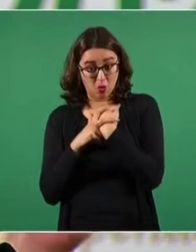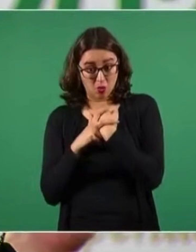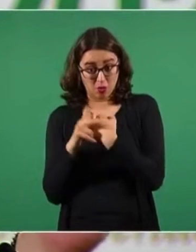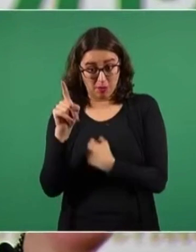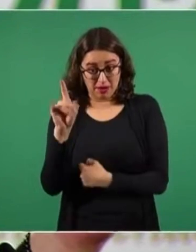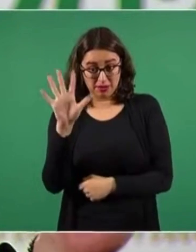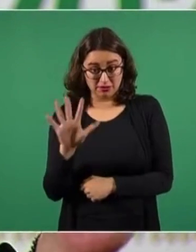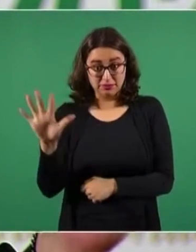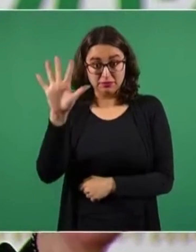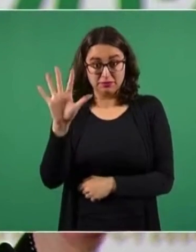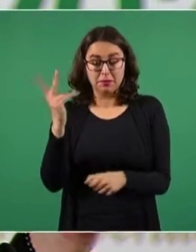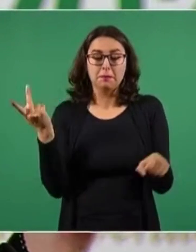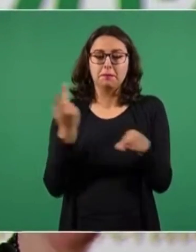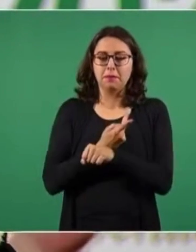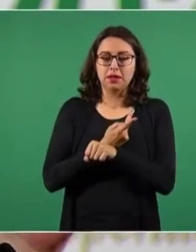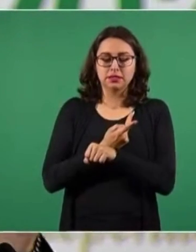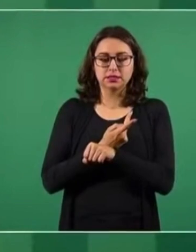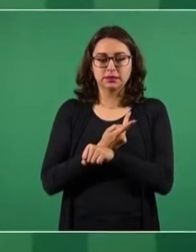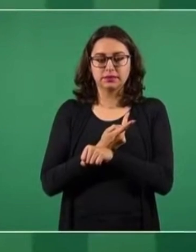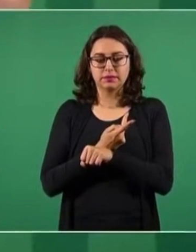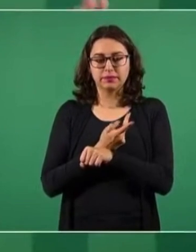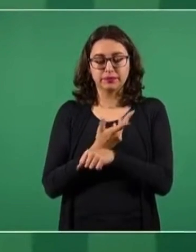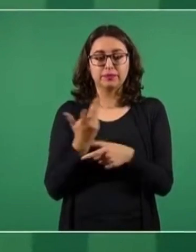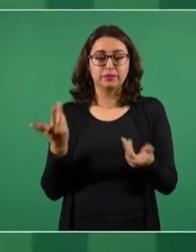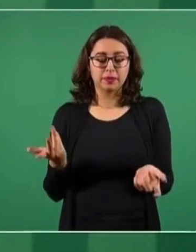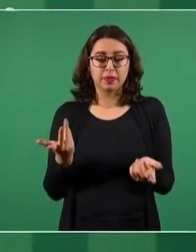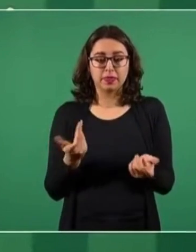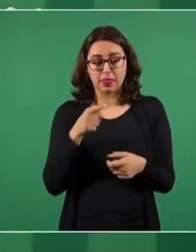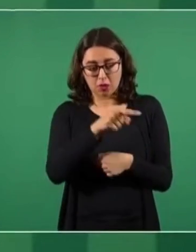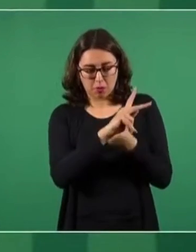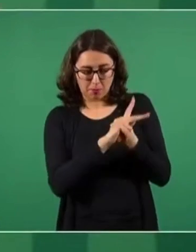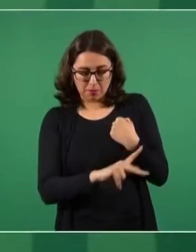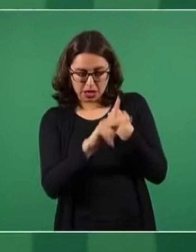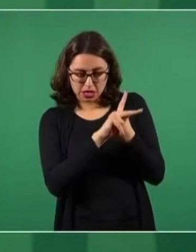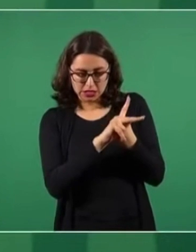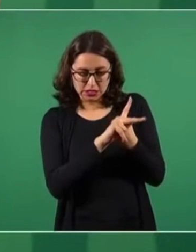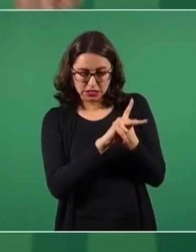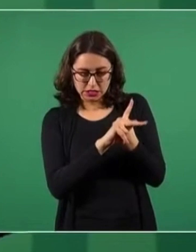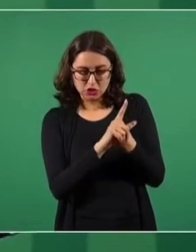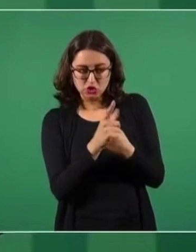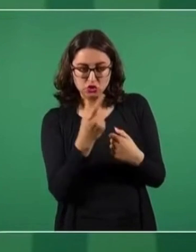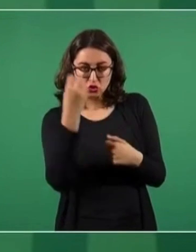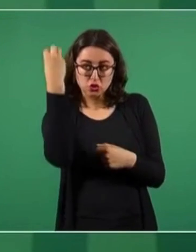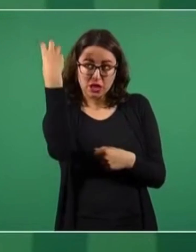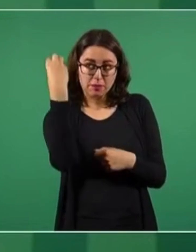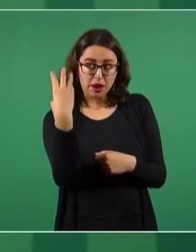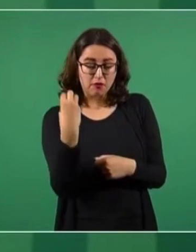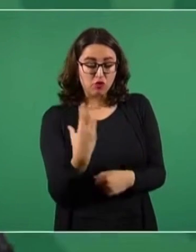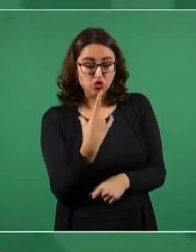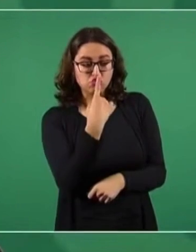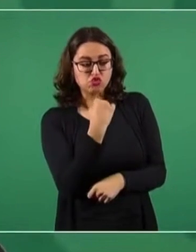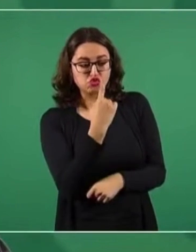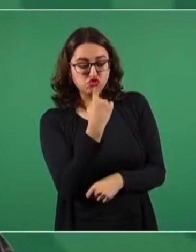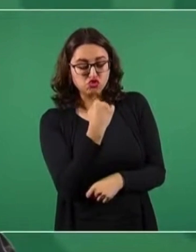semáforo, esa es la norma en Unión Europea. Si estás en color rojo, si el país estuviese en color rojo, sí